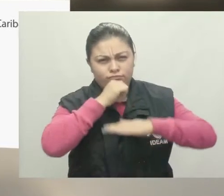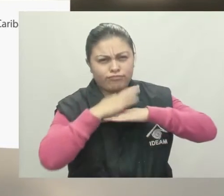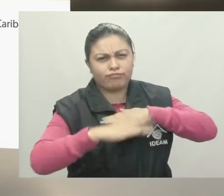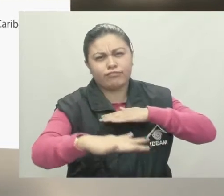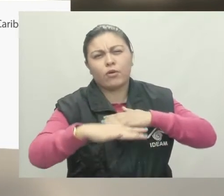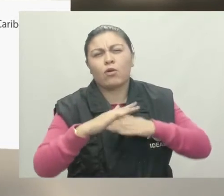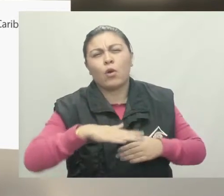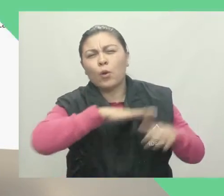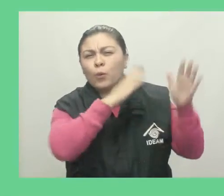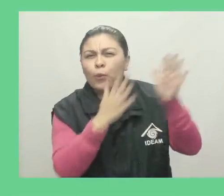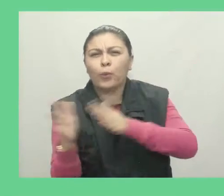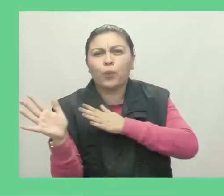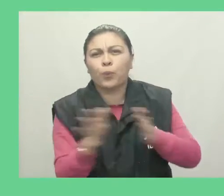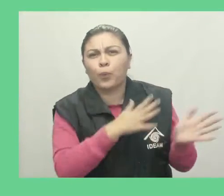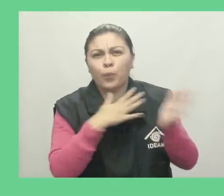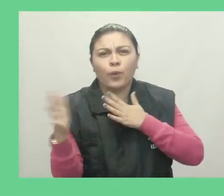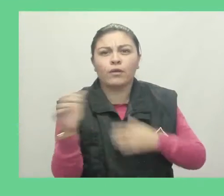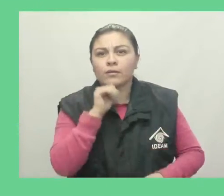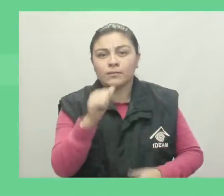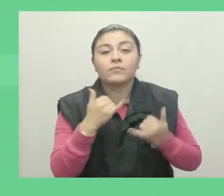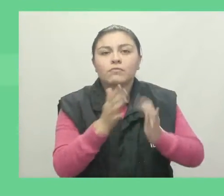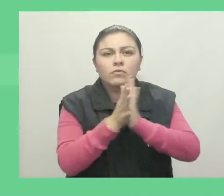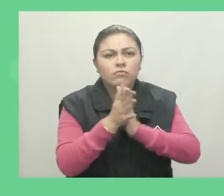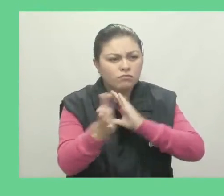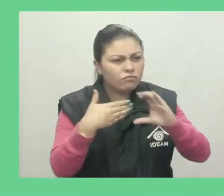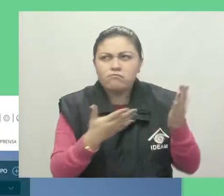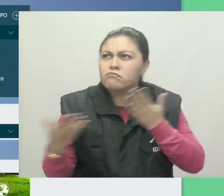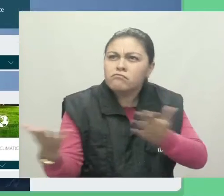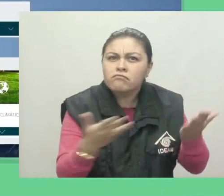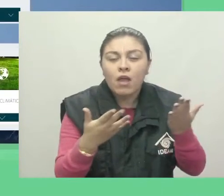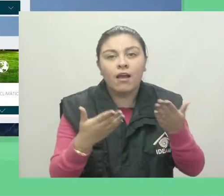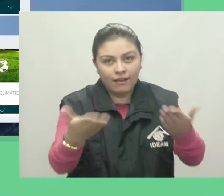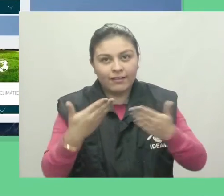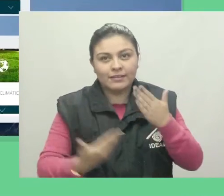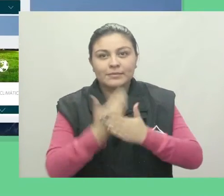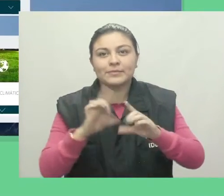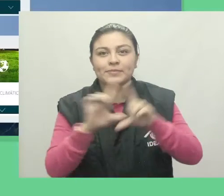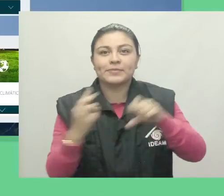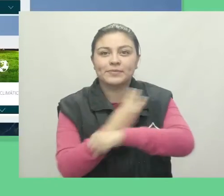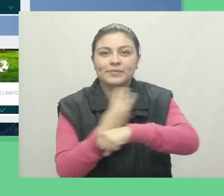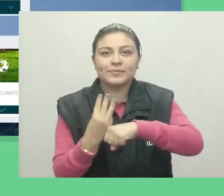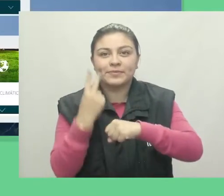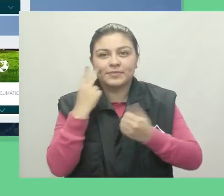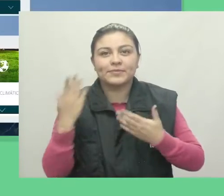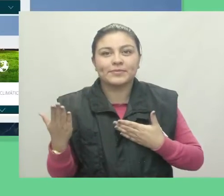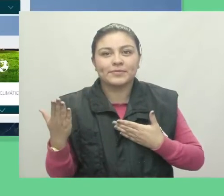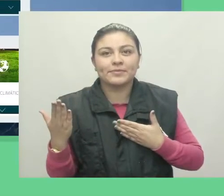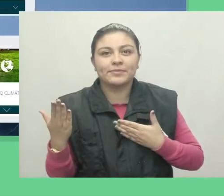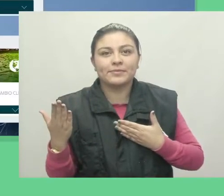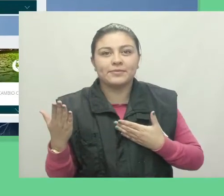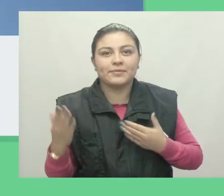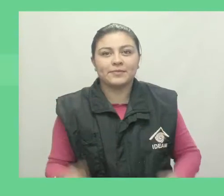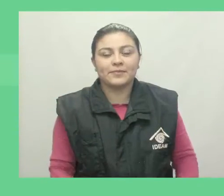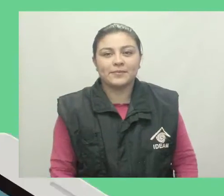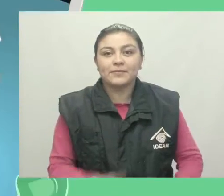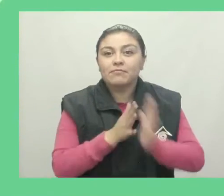Caribe Colombiano Para mayor información sobre el pronóstico del tiempo, visítenos en www.ideam.gov.co